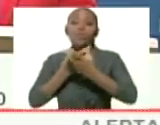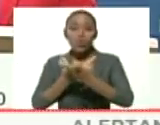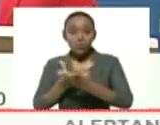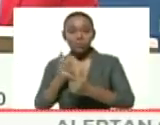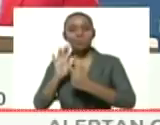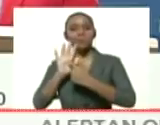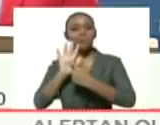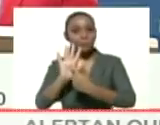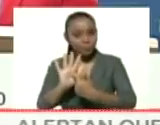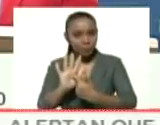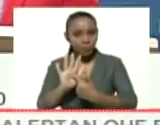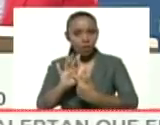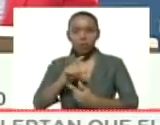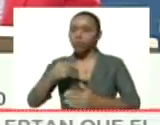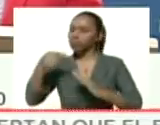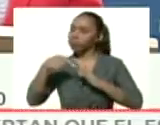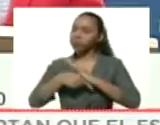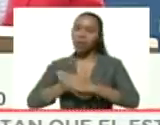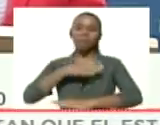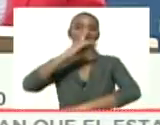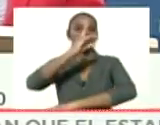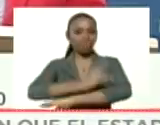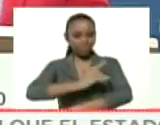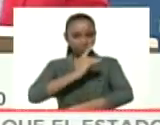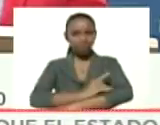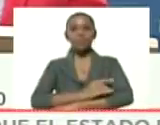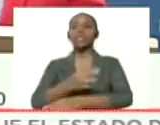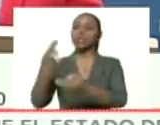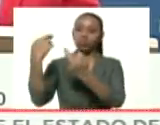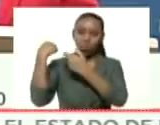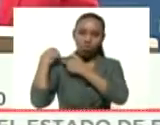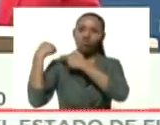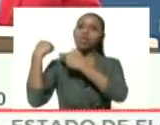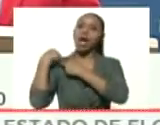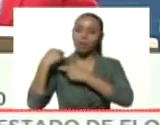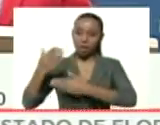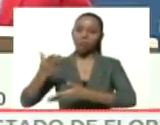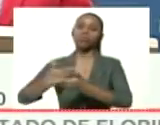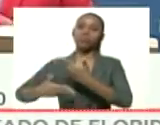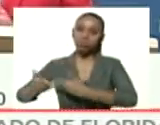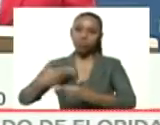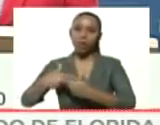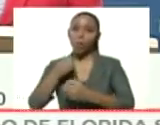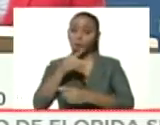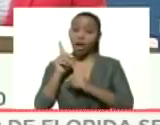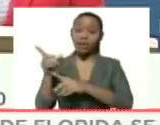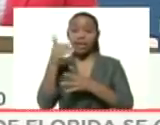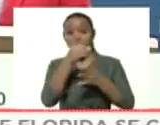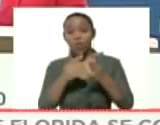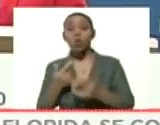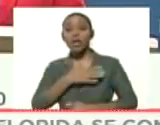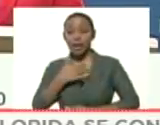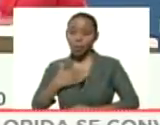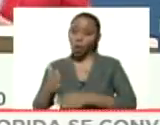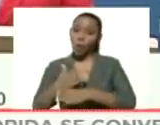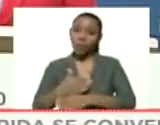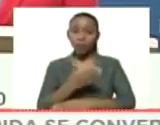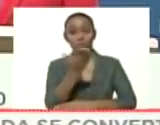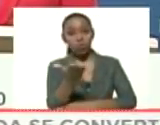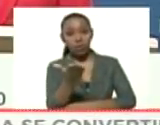demuestran una profunda disciplina y responsabilidad colectiva. Bueno, estos son datos que queríamos compartir,